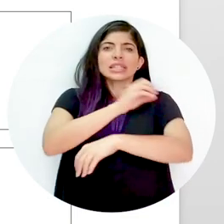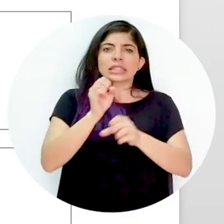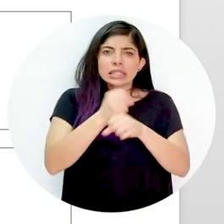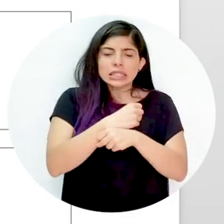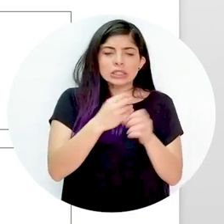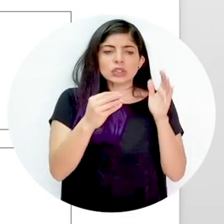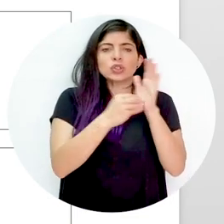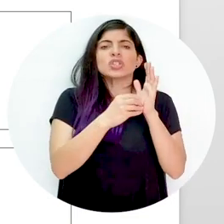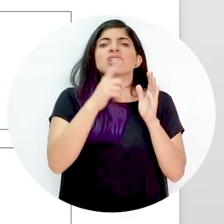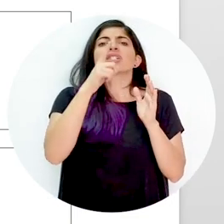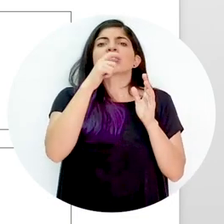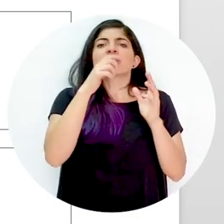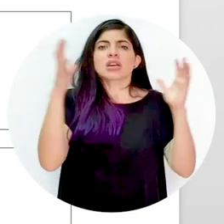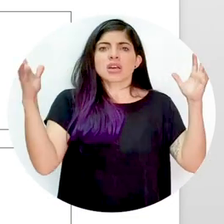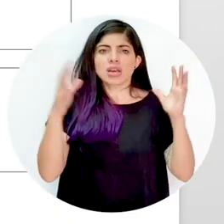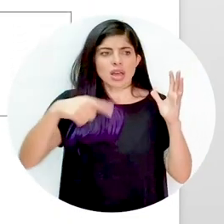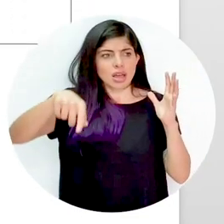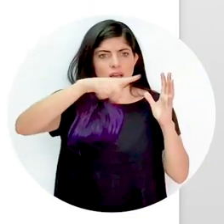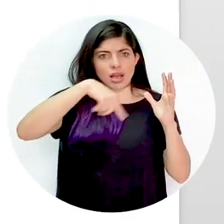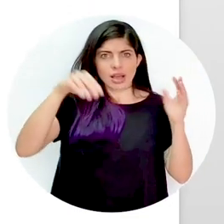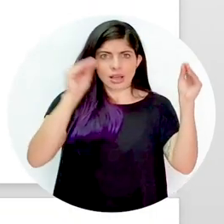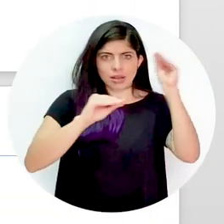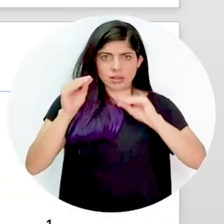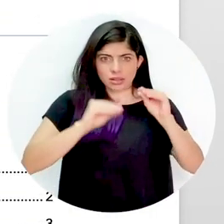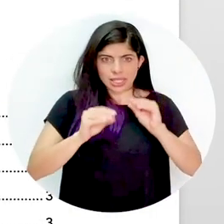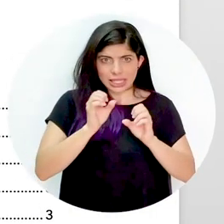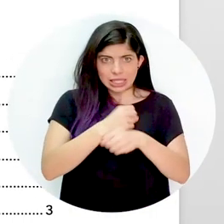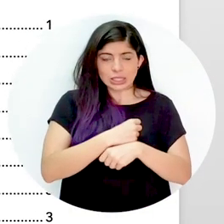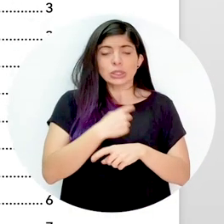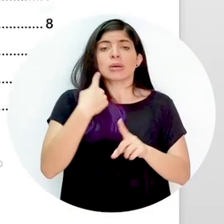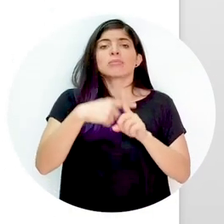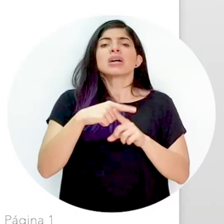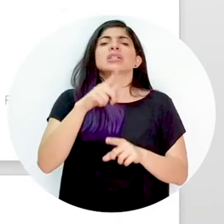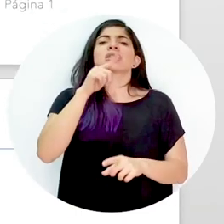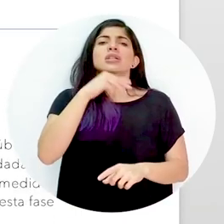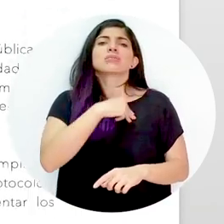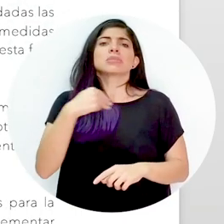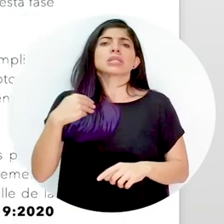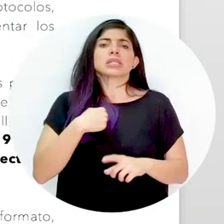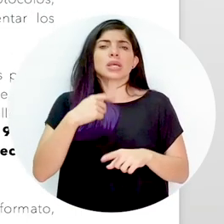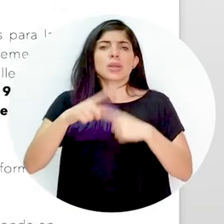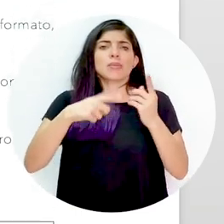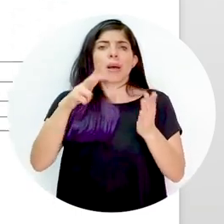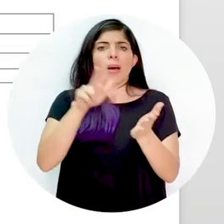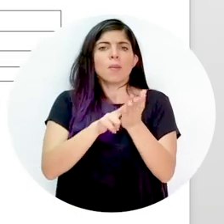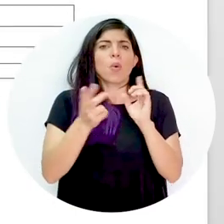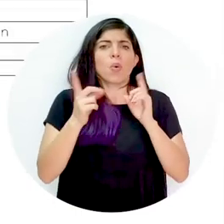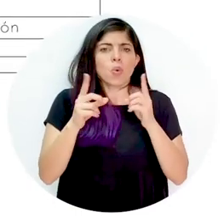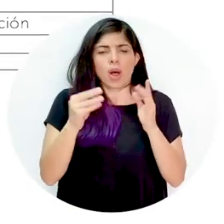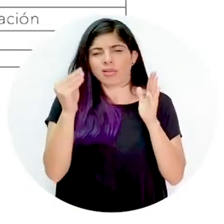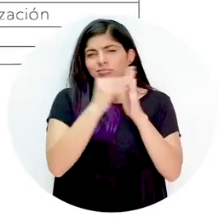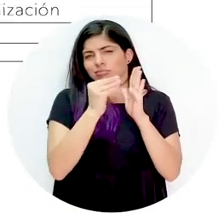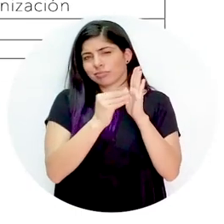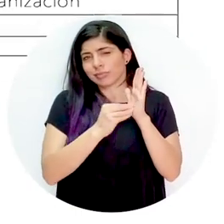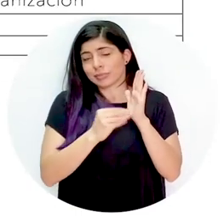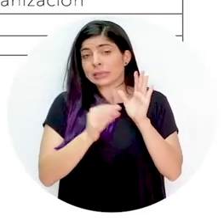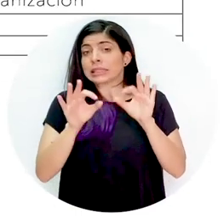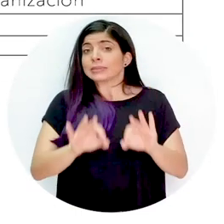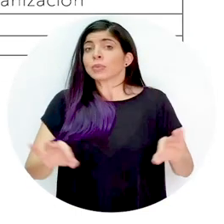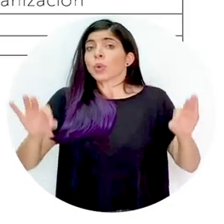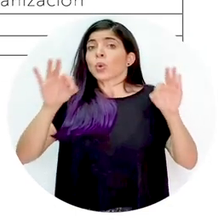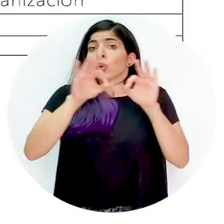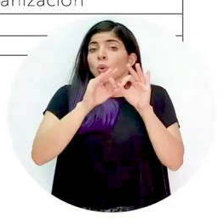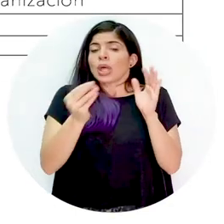qué instancias han participado en su elaboración y cuál es la instancia ministerial que lo aprueba. Es